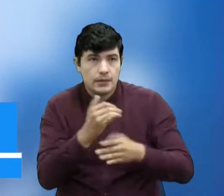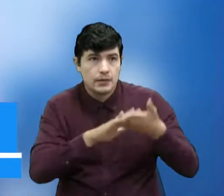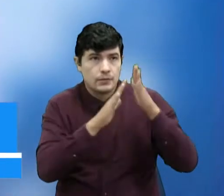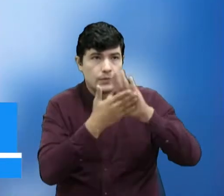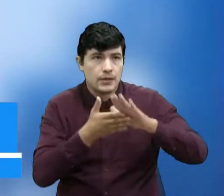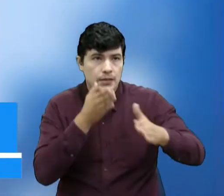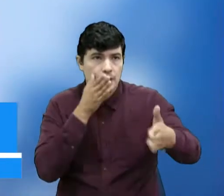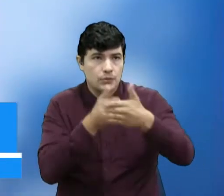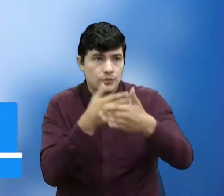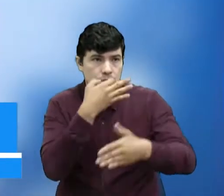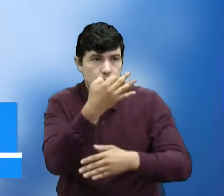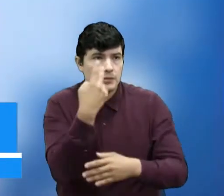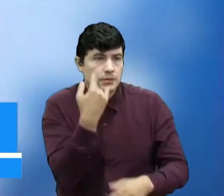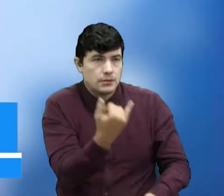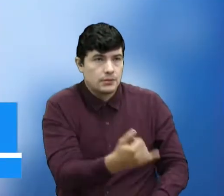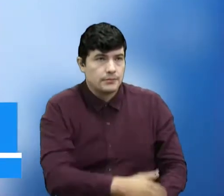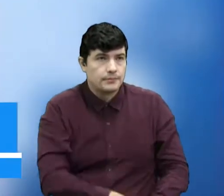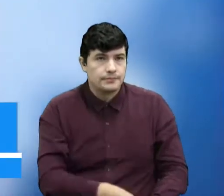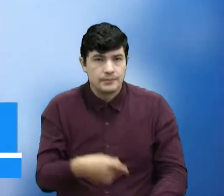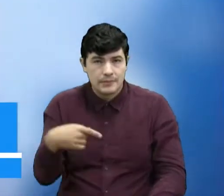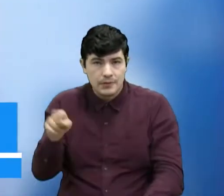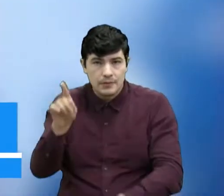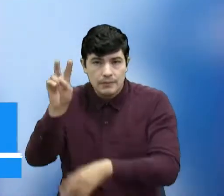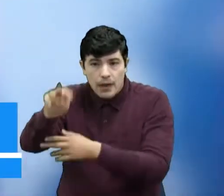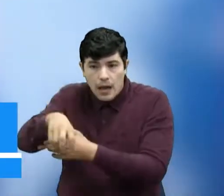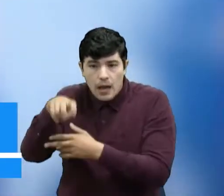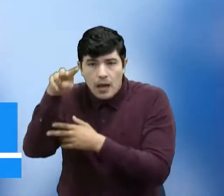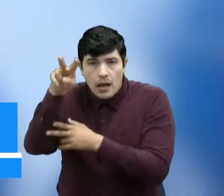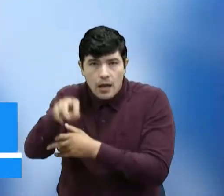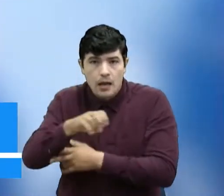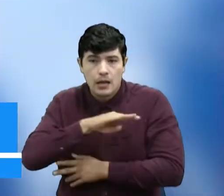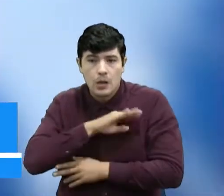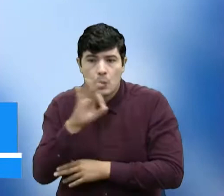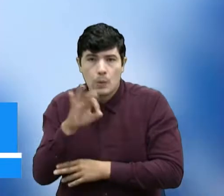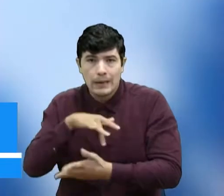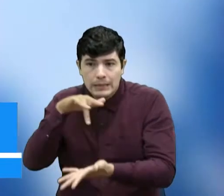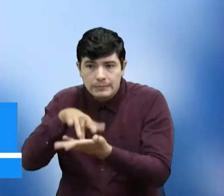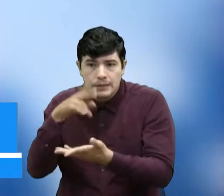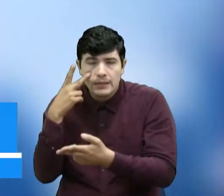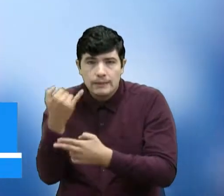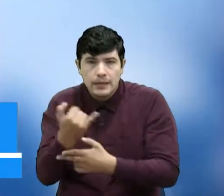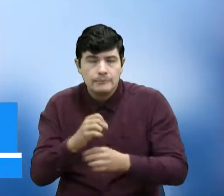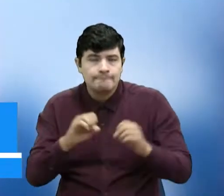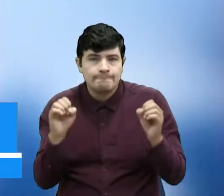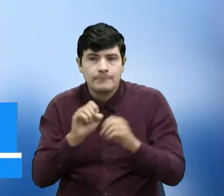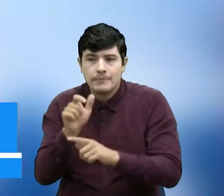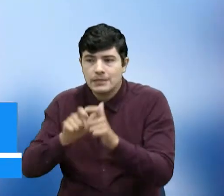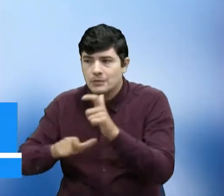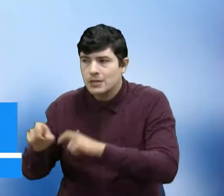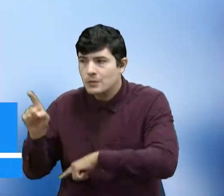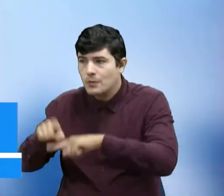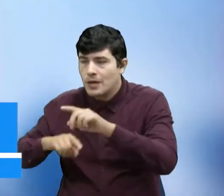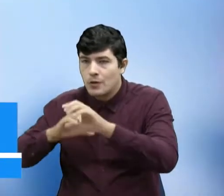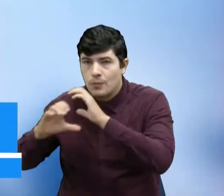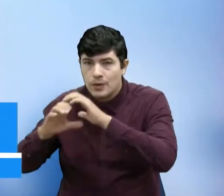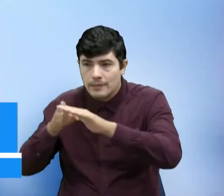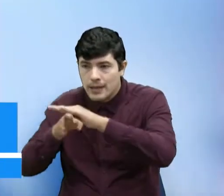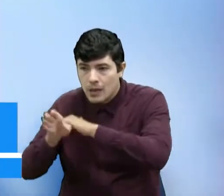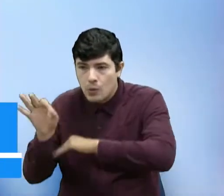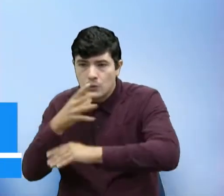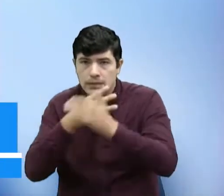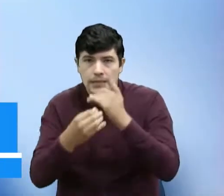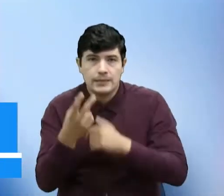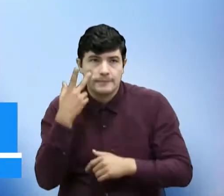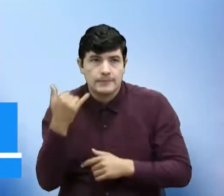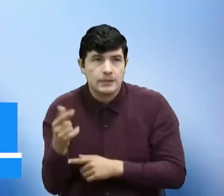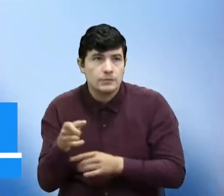dar cuenta, la maquinaria de la alcaldía no se ha hecho presente, la gente está acá incomunicada, no pueden entrar ni salir.